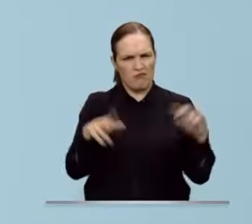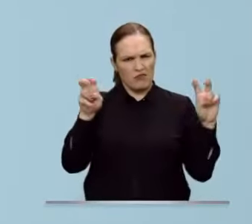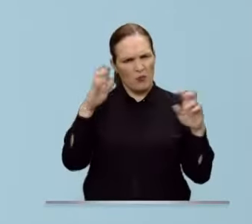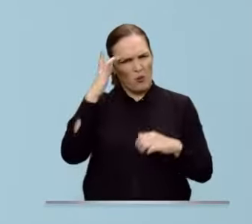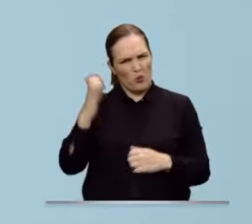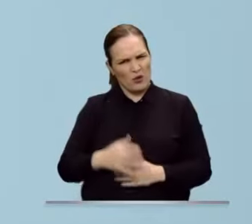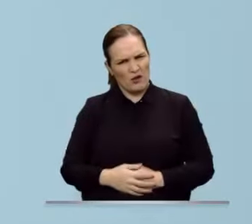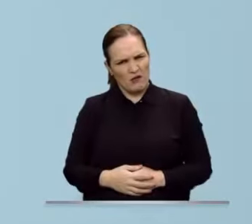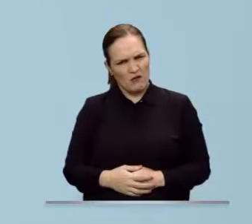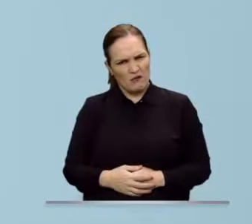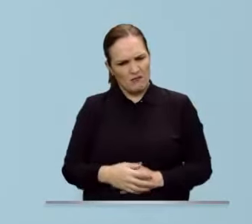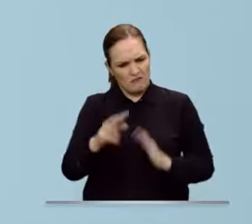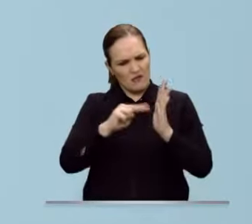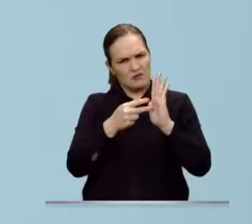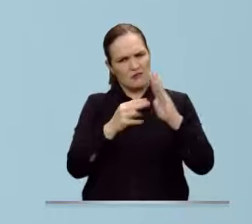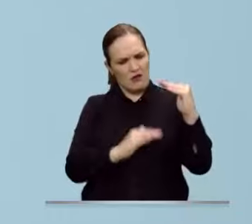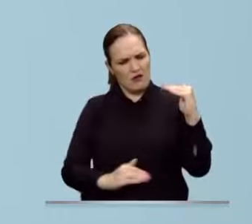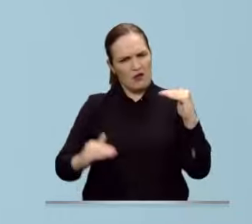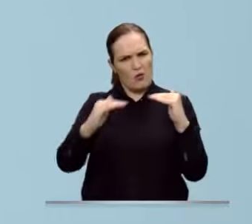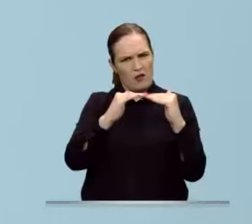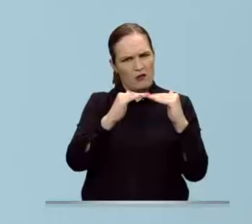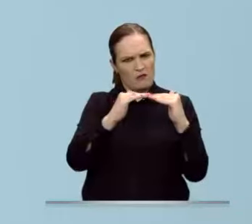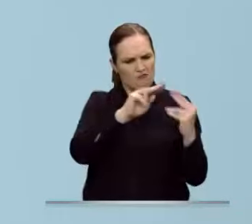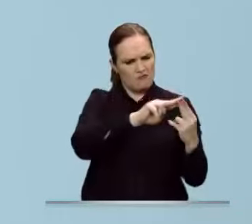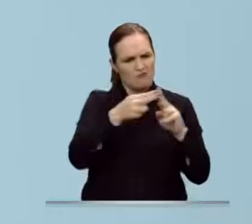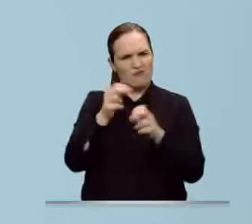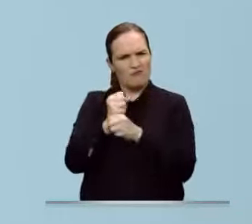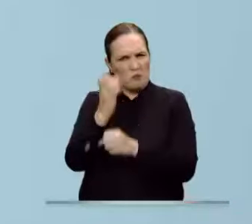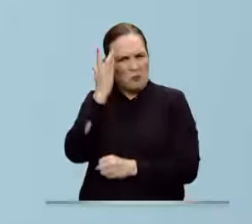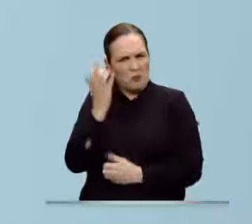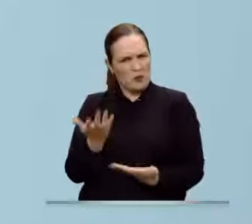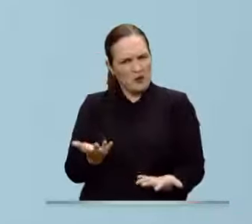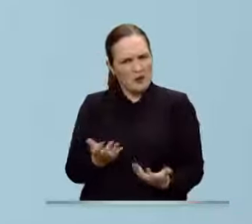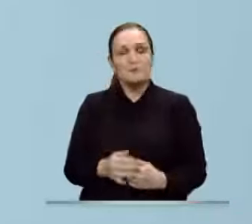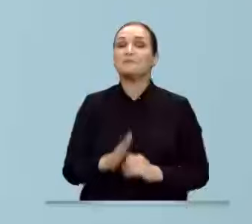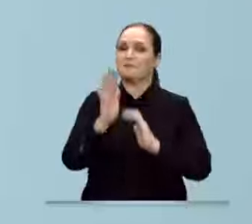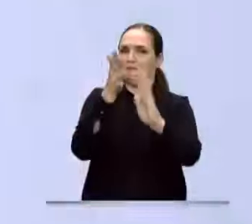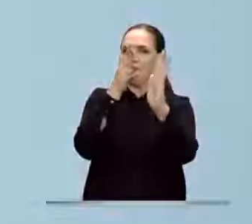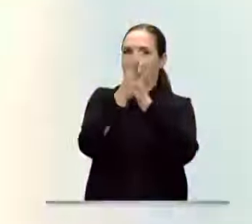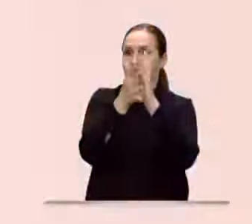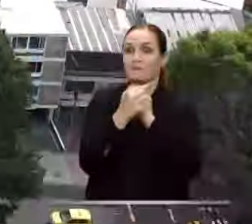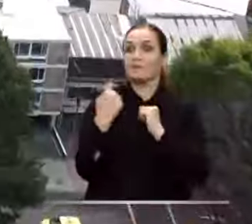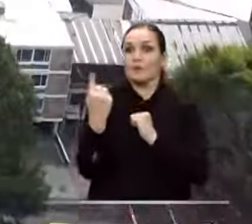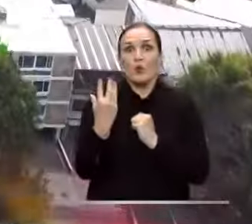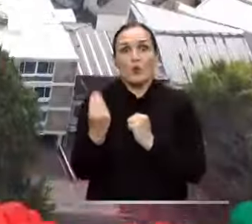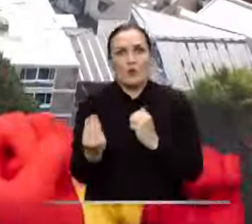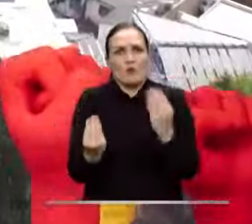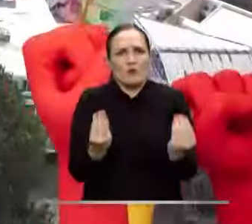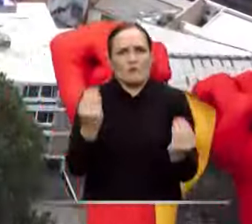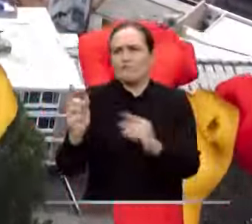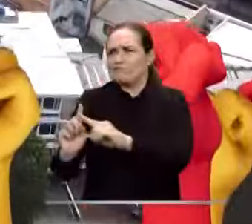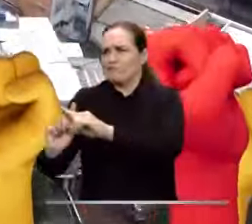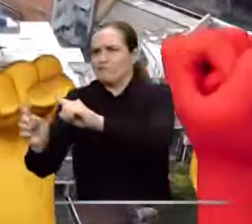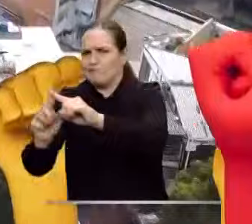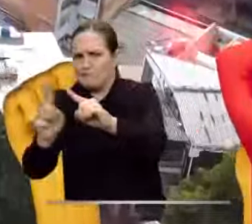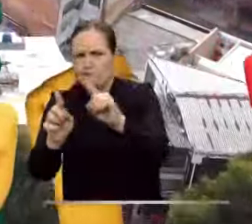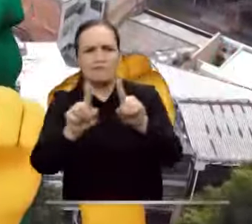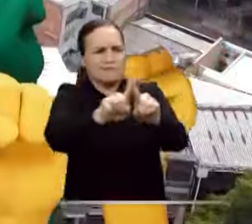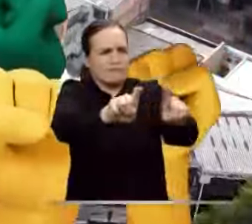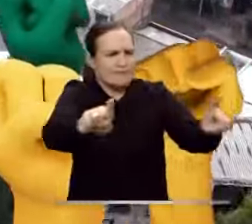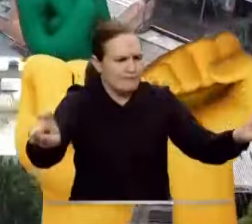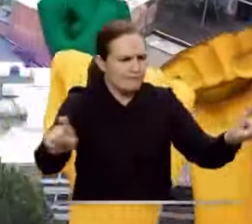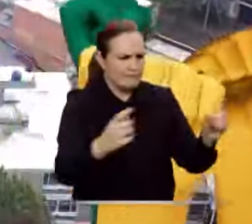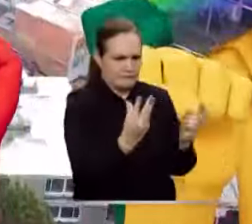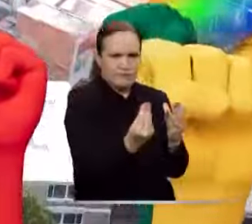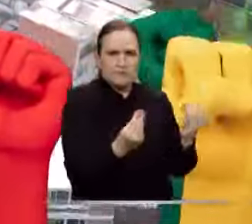por qué estamos hablando de estos temas? ¿Qué tiene que ver la igualdad con el tema laboral? Pues resulta que en la actualidad las luchas de las múltiples